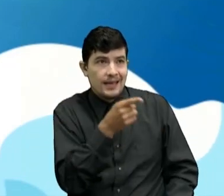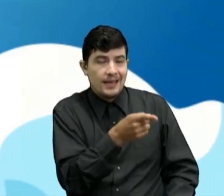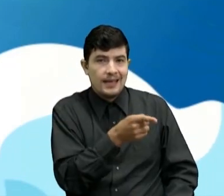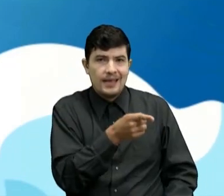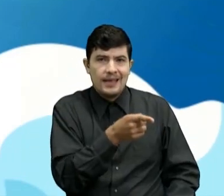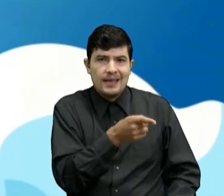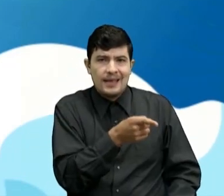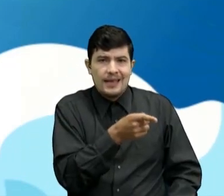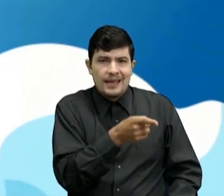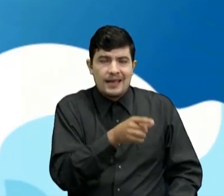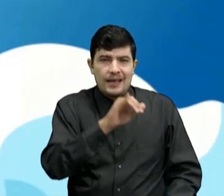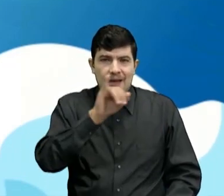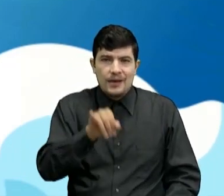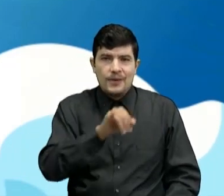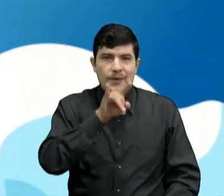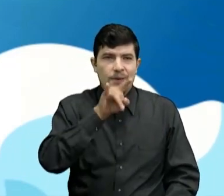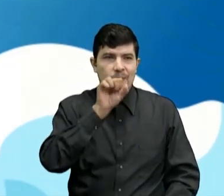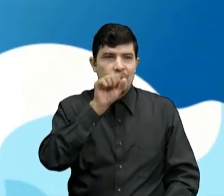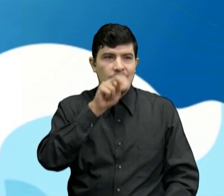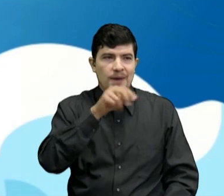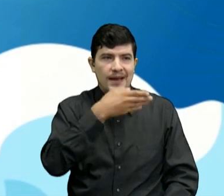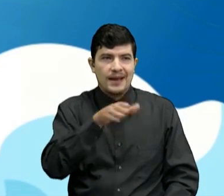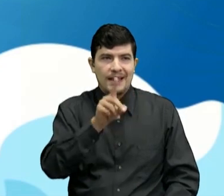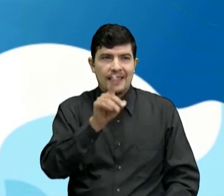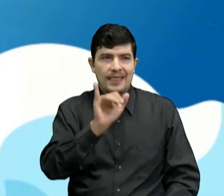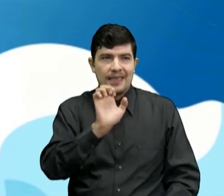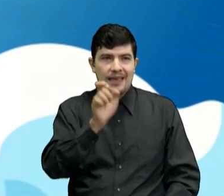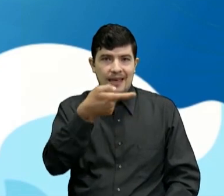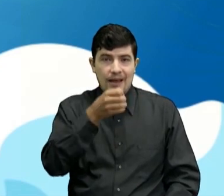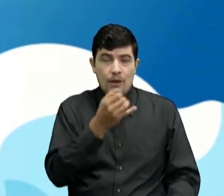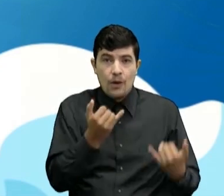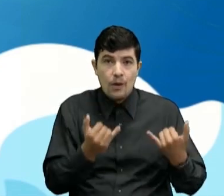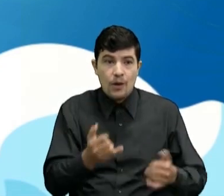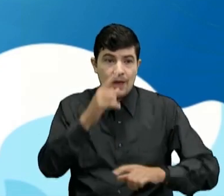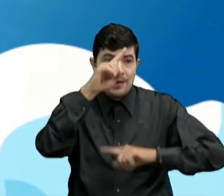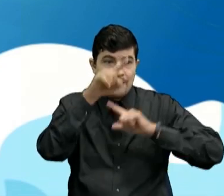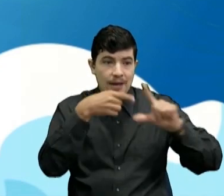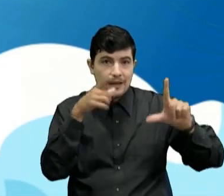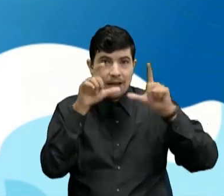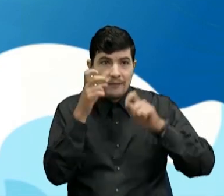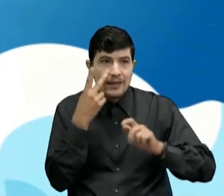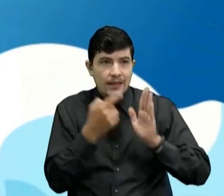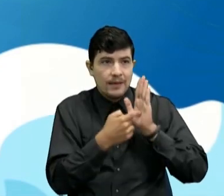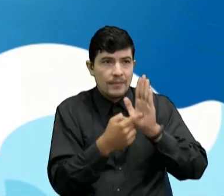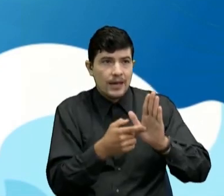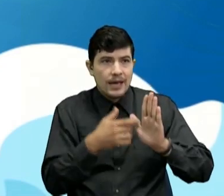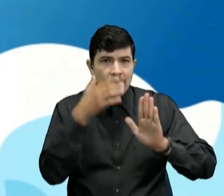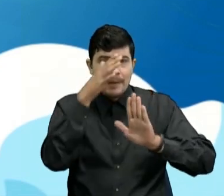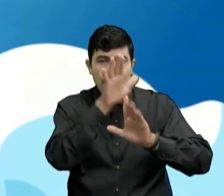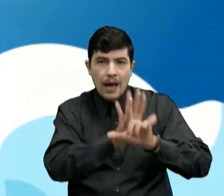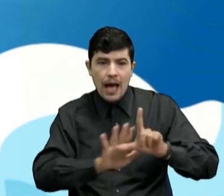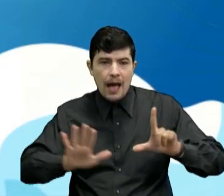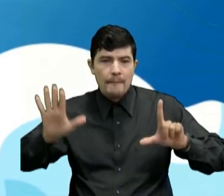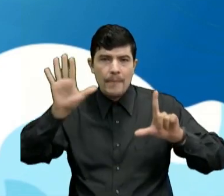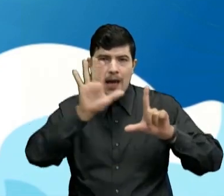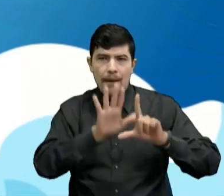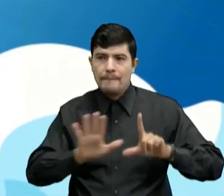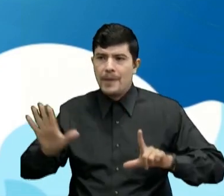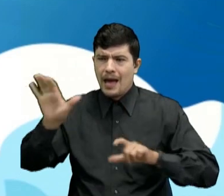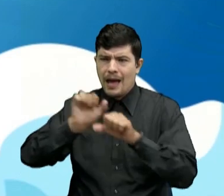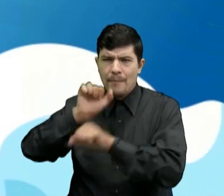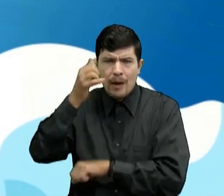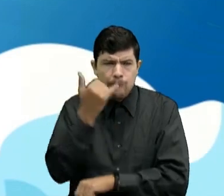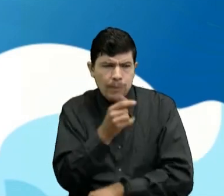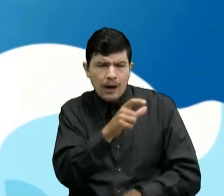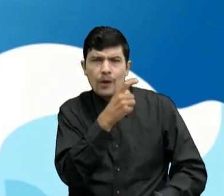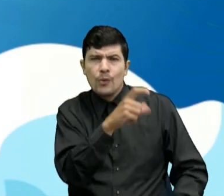Tengo por aquí A Juan Diego Que hoy nos envía Su fotico Mire con el mapa De Cúcuta Si es de Cúcuta